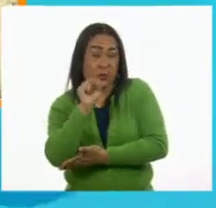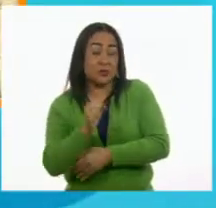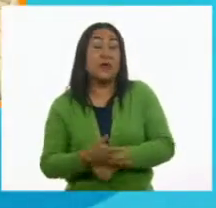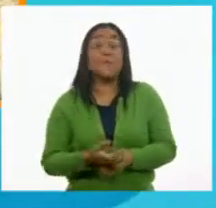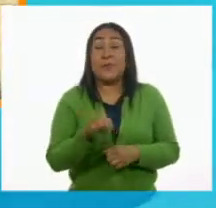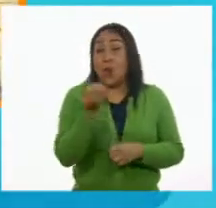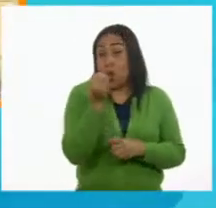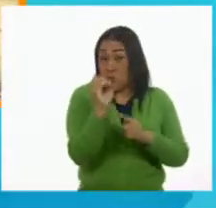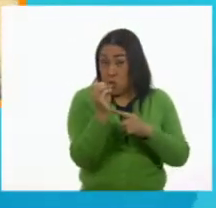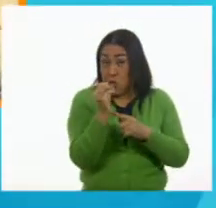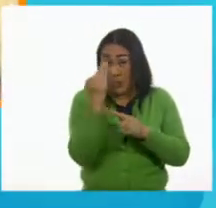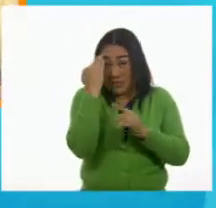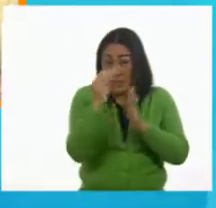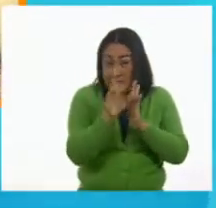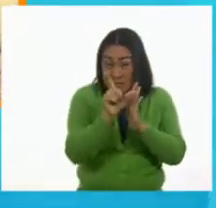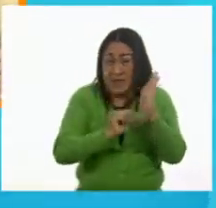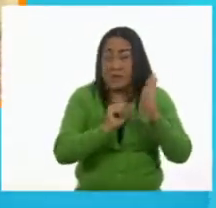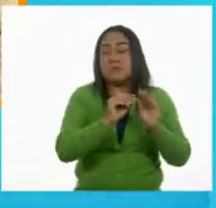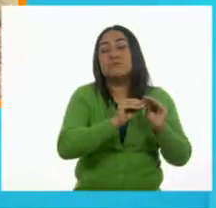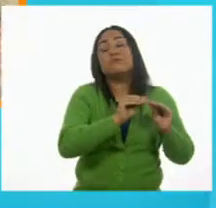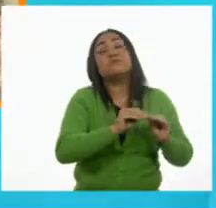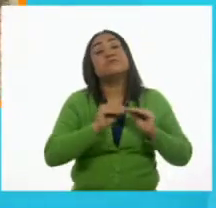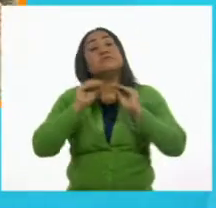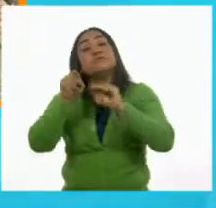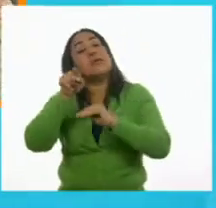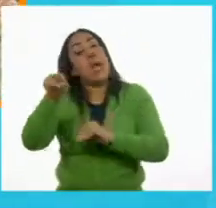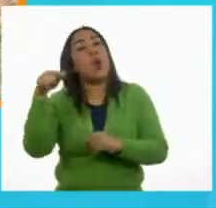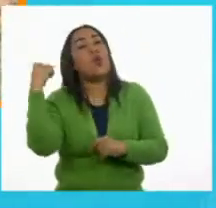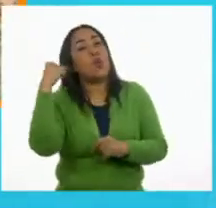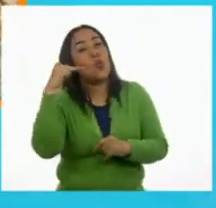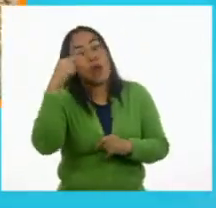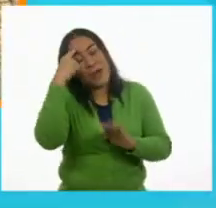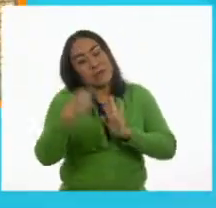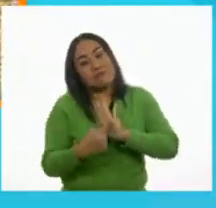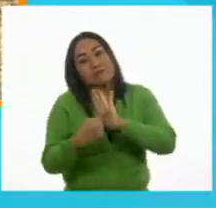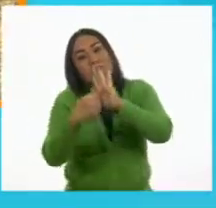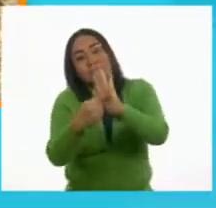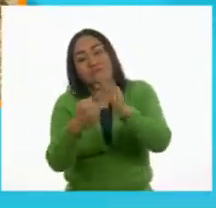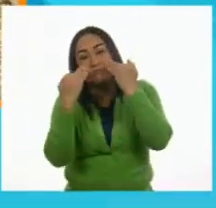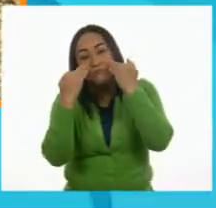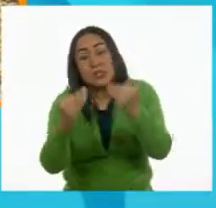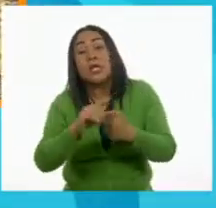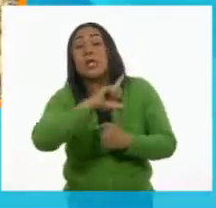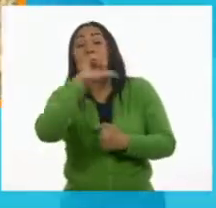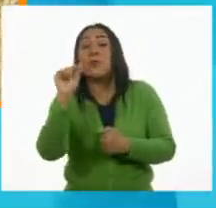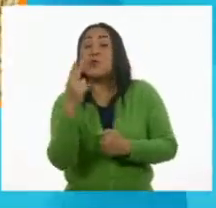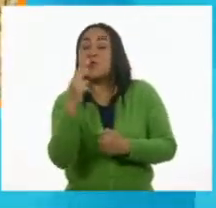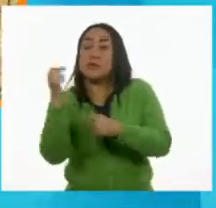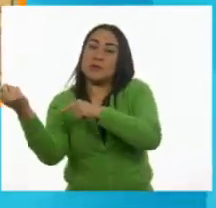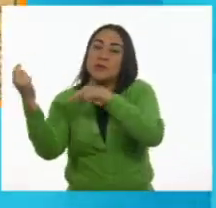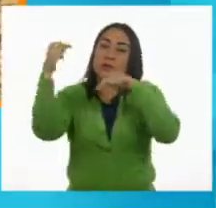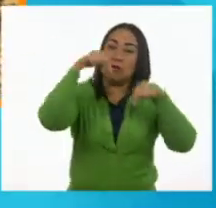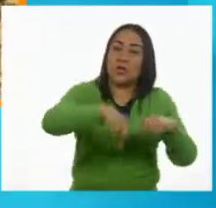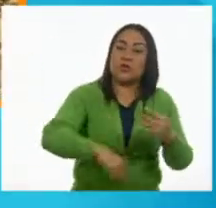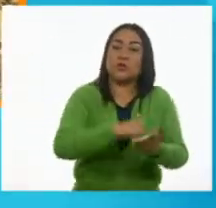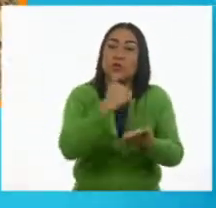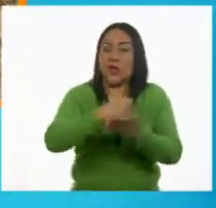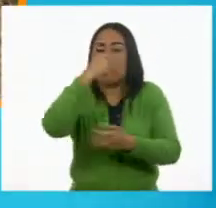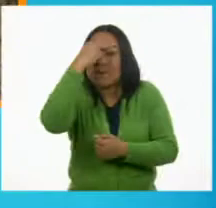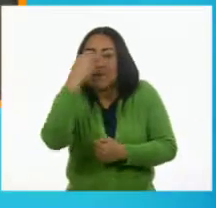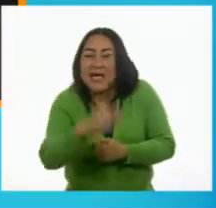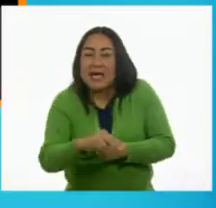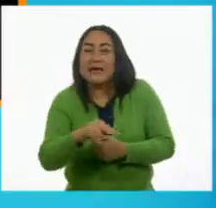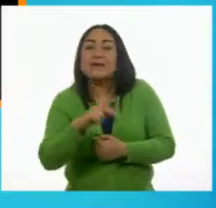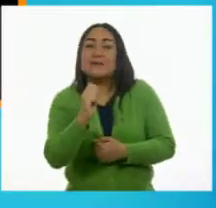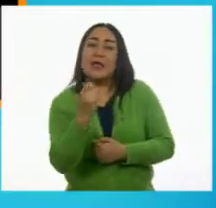llevaron el cinematógrafo a Guadalajara para darlo a conocer allá y en noviembre regresó a la Ciudad de México para las últimas